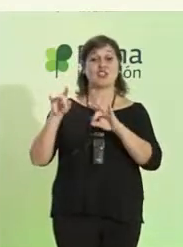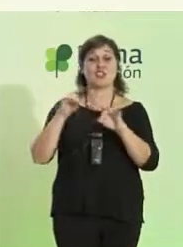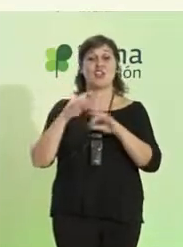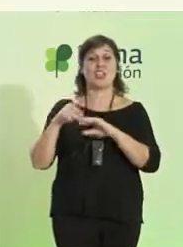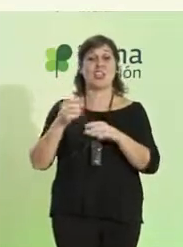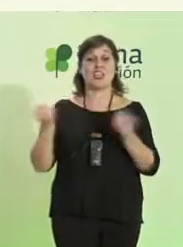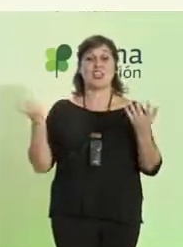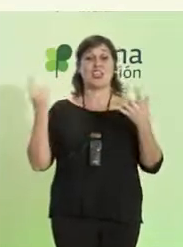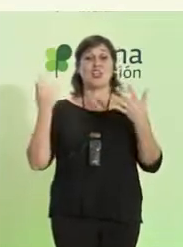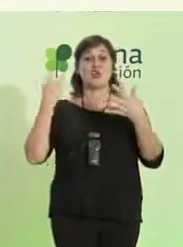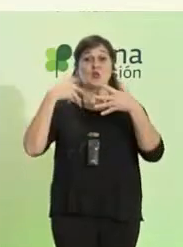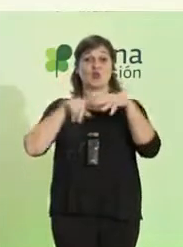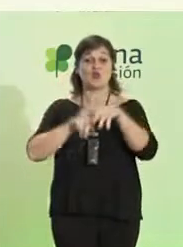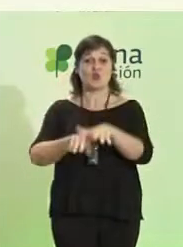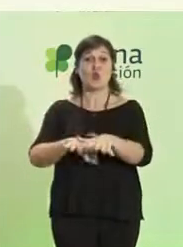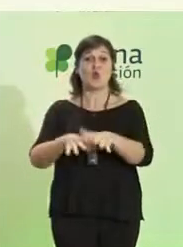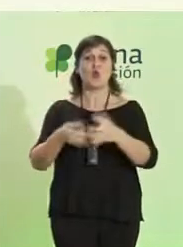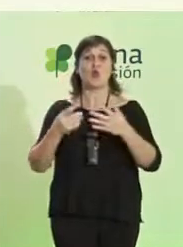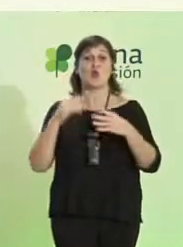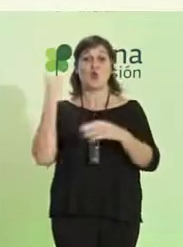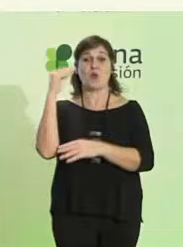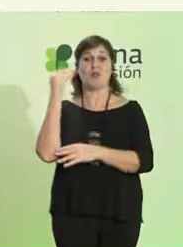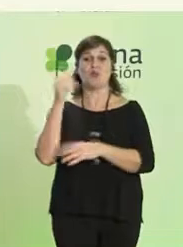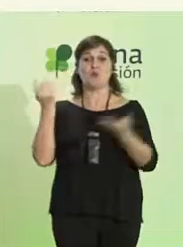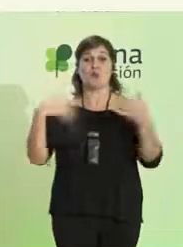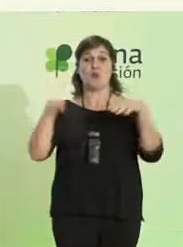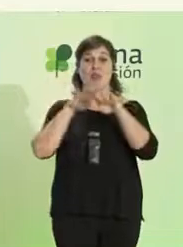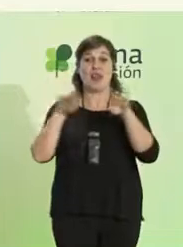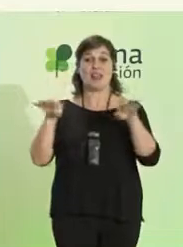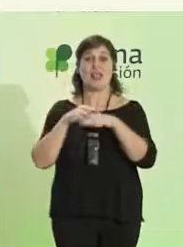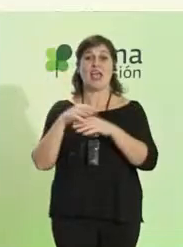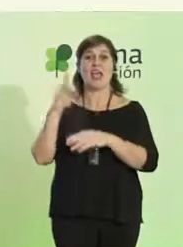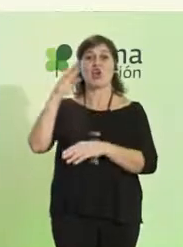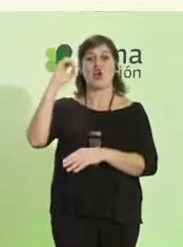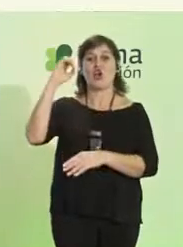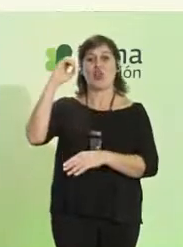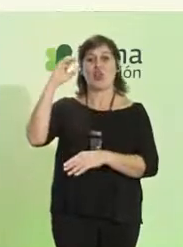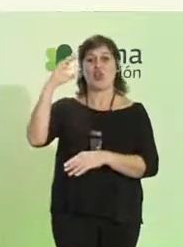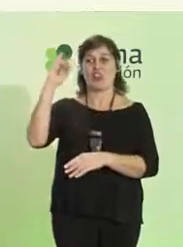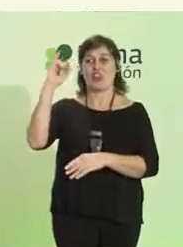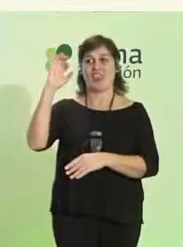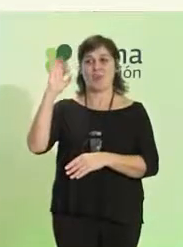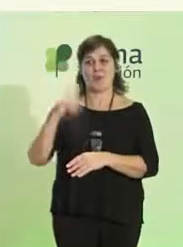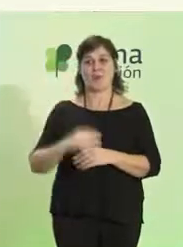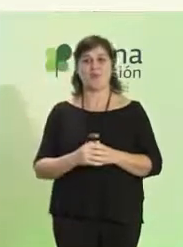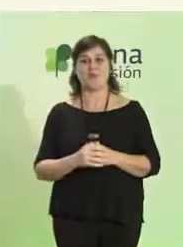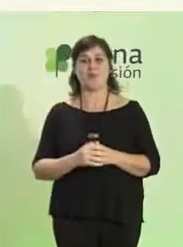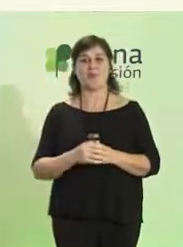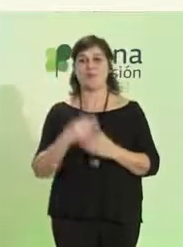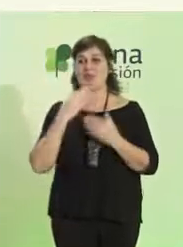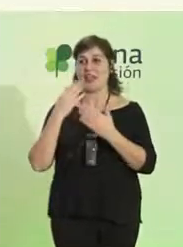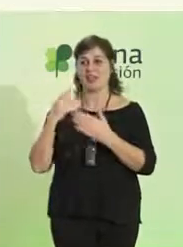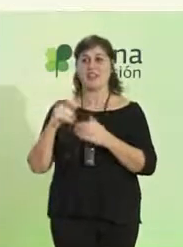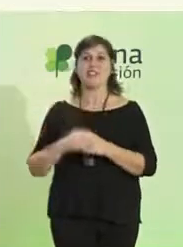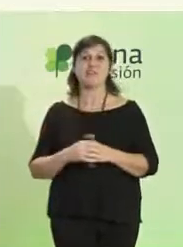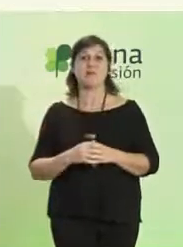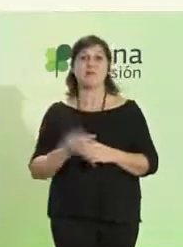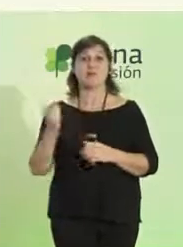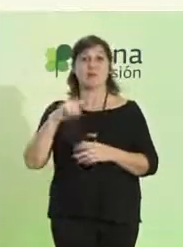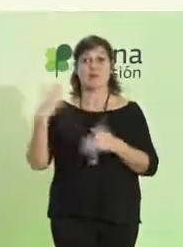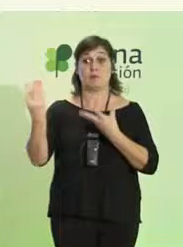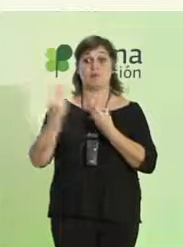Juventud, Familias e Igualdad de la Junta de Andalucía, Rocío Barragán Barragán. Gracias, Rocío. Y también nos acompaña